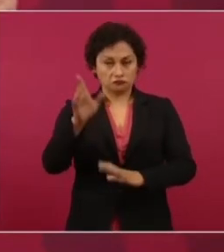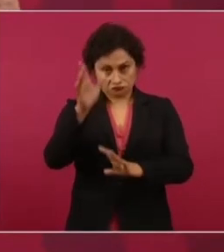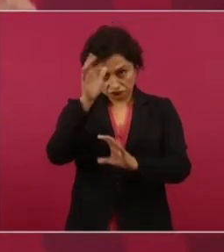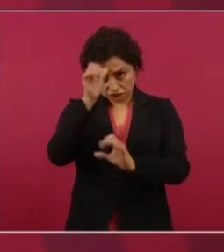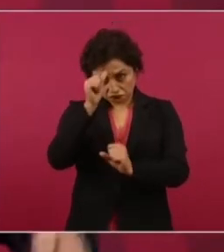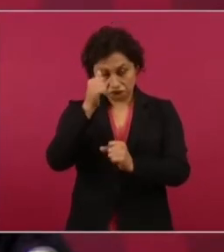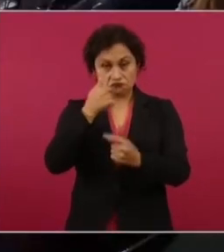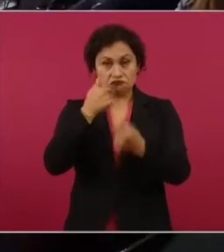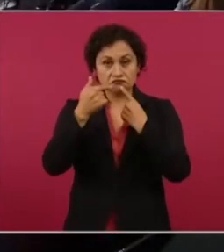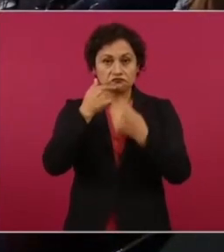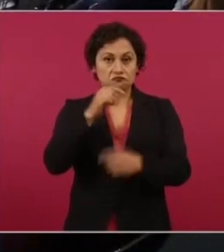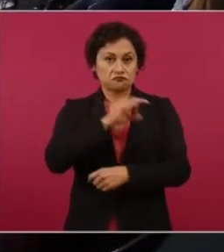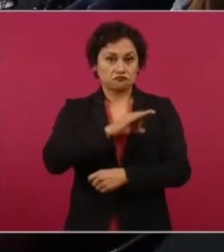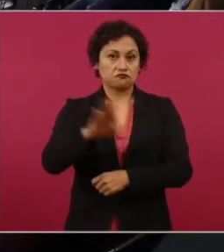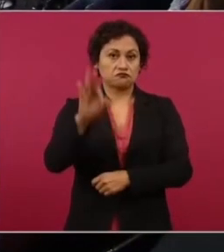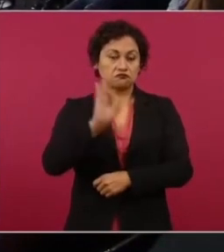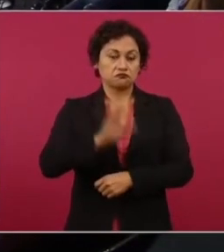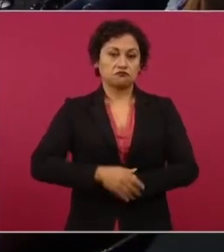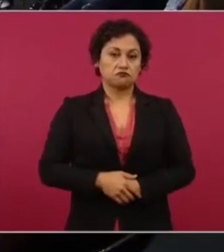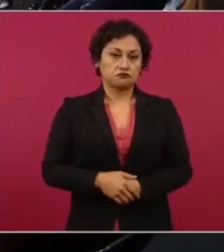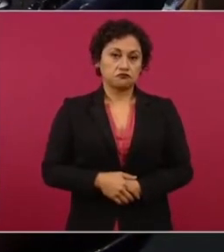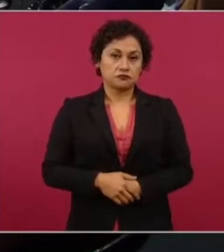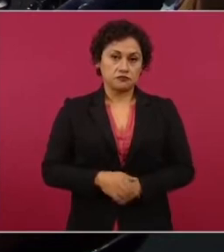tomando en cuenta lo que ustedes plantean